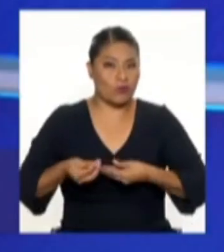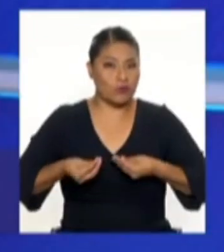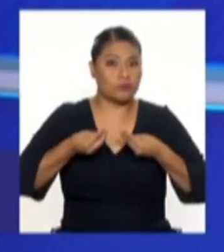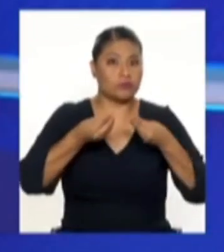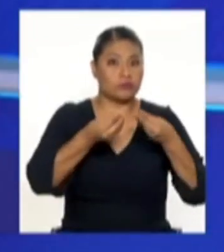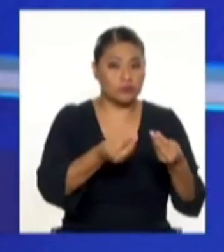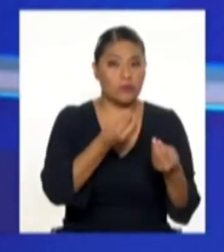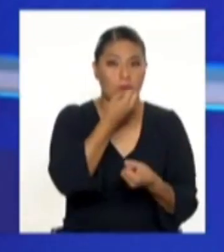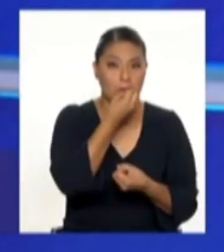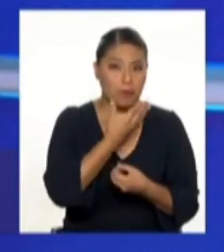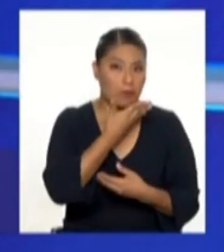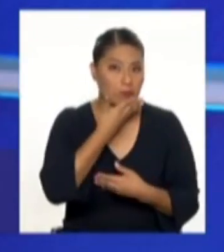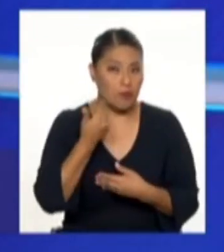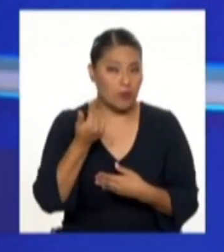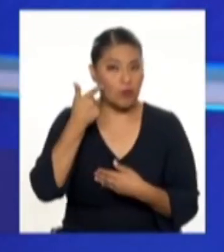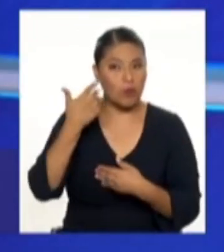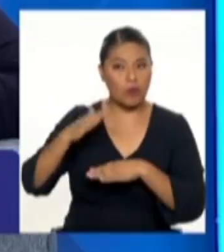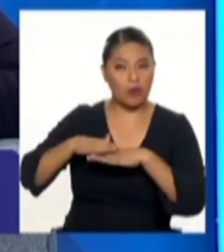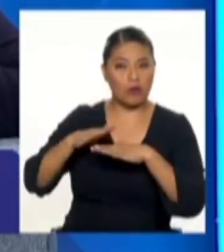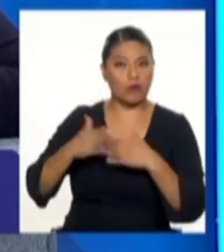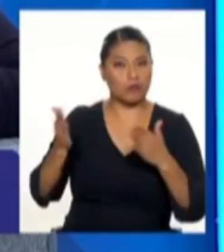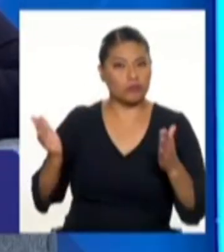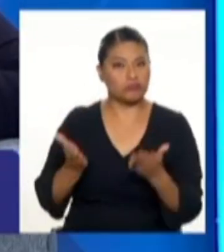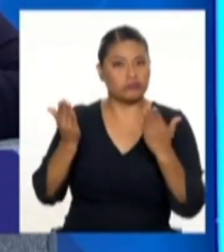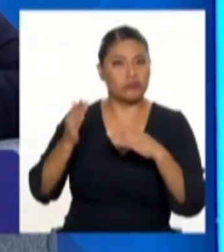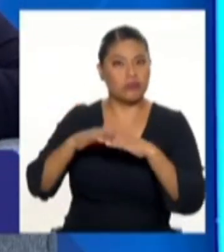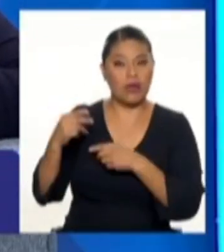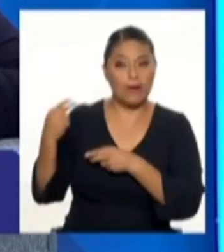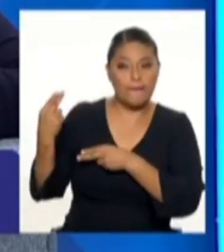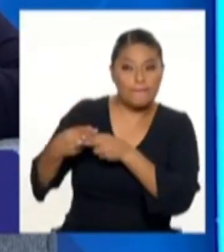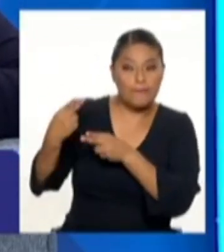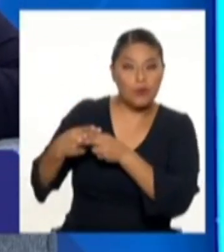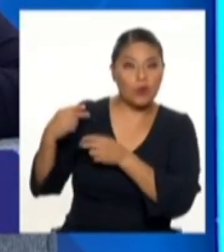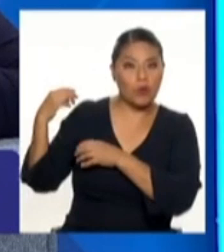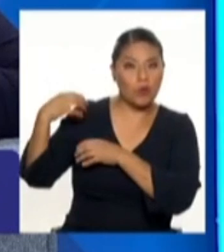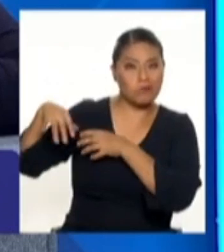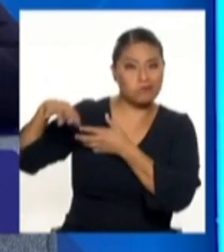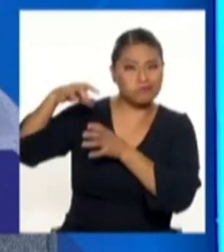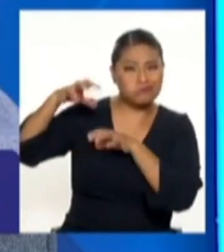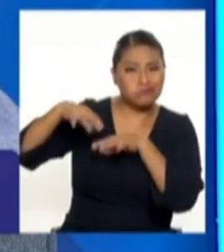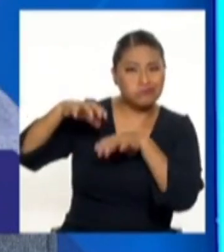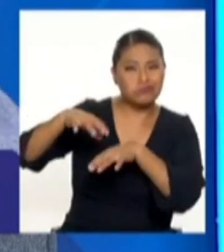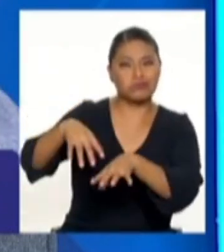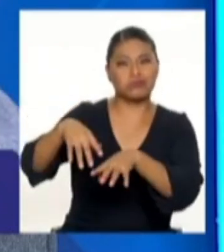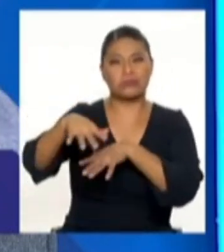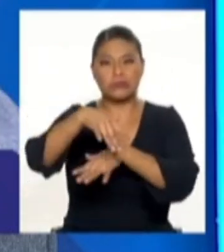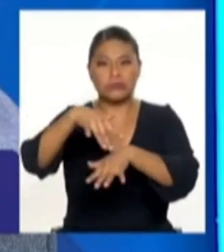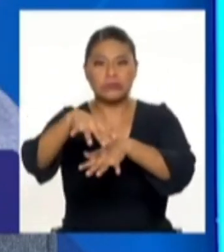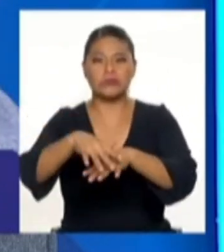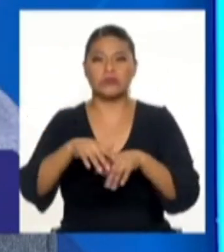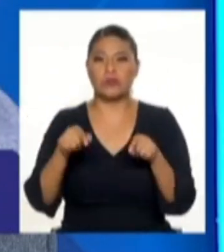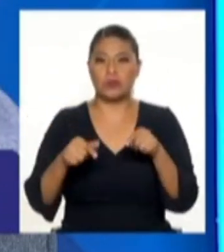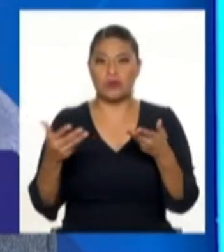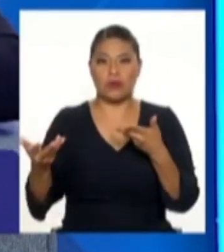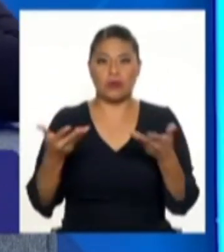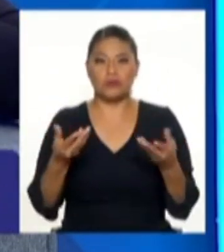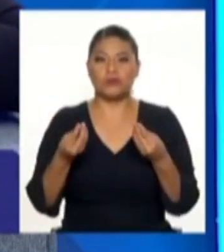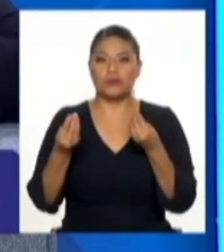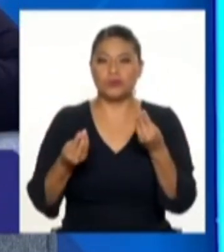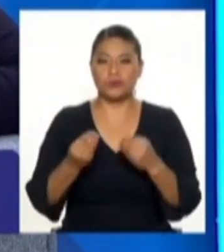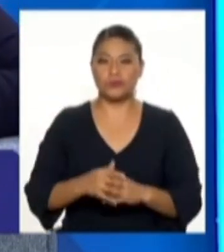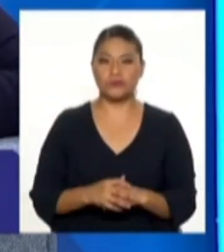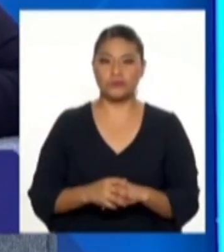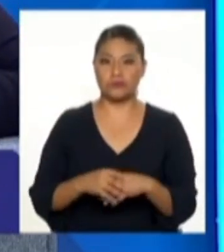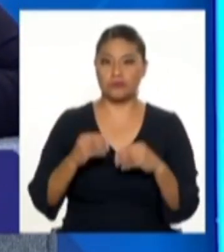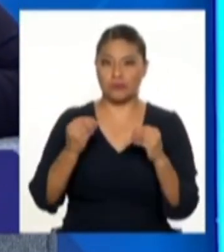ejemplo, mejorar el impacto que va a tener el fenómeno del niño que está teniendo? Porque ya vos que estas son acciones de mediano o largo plazo,